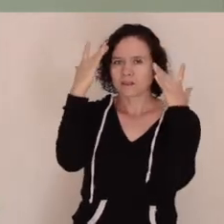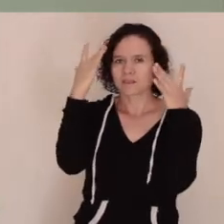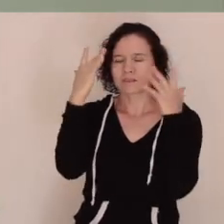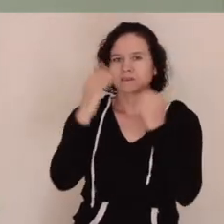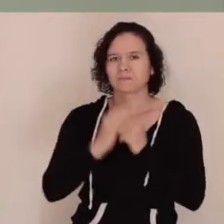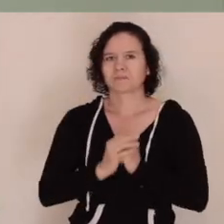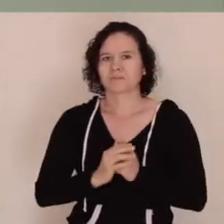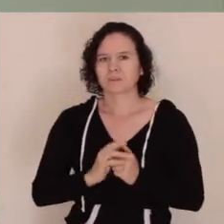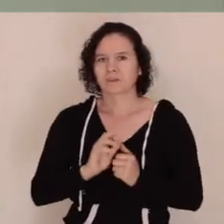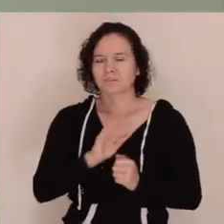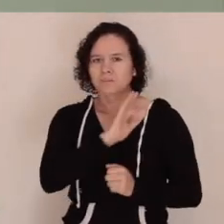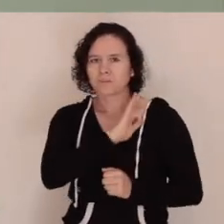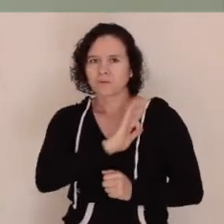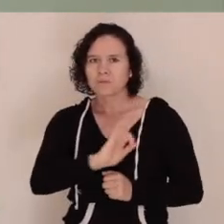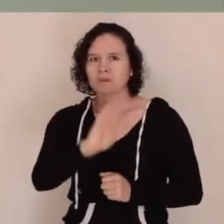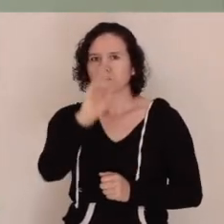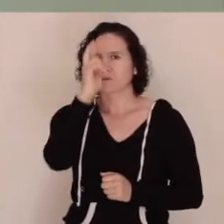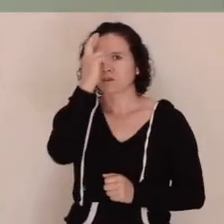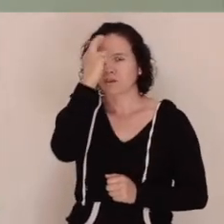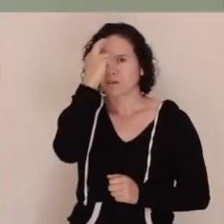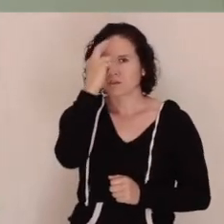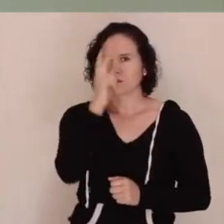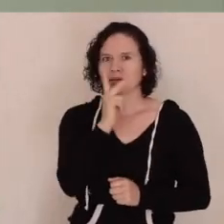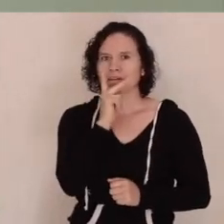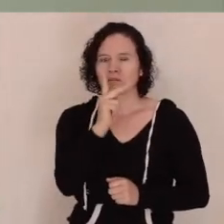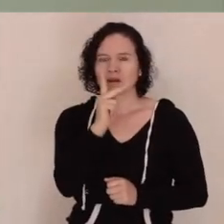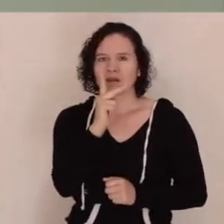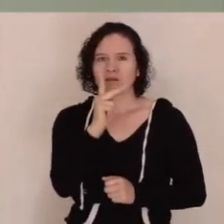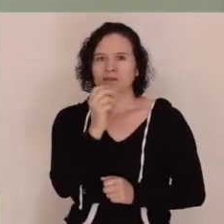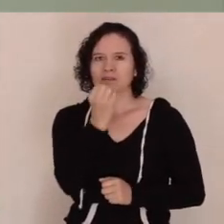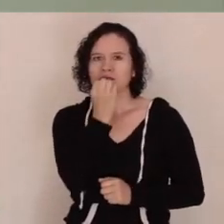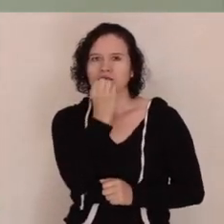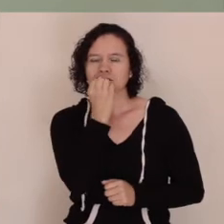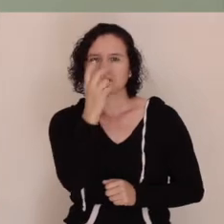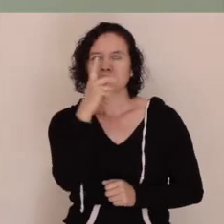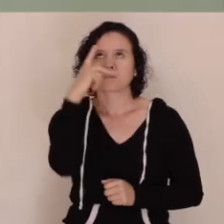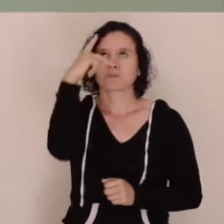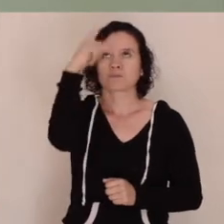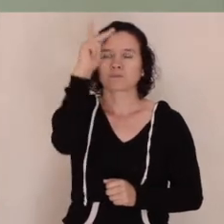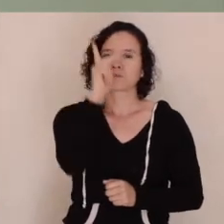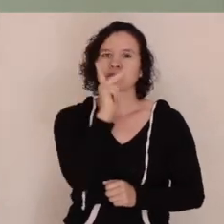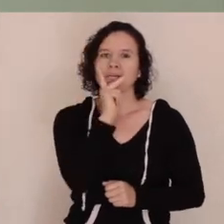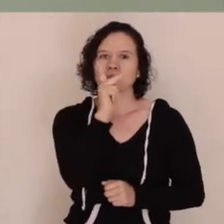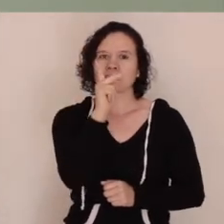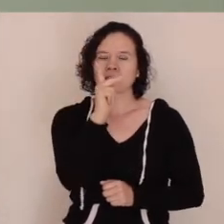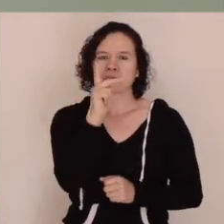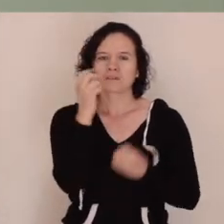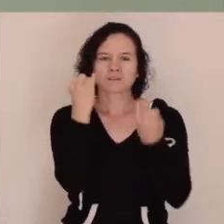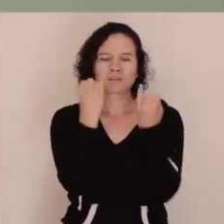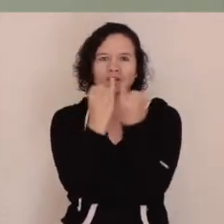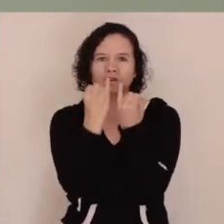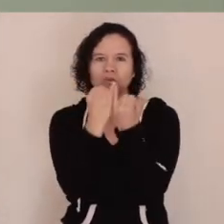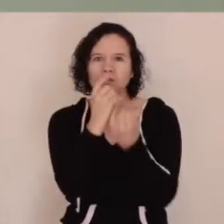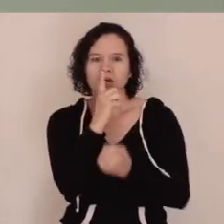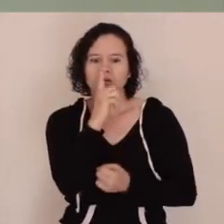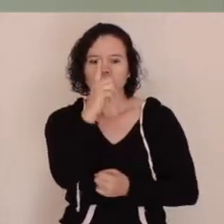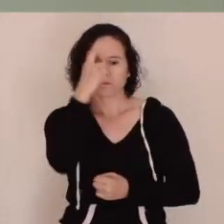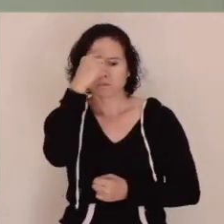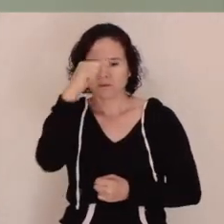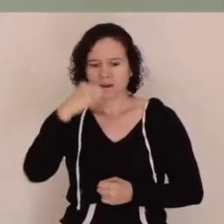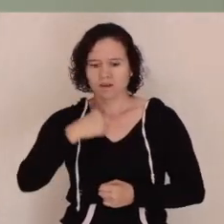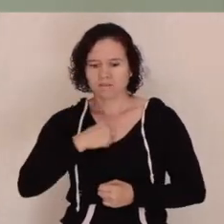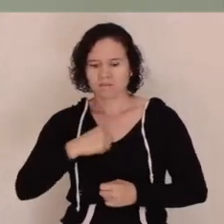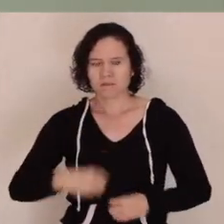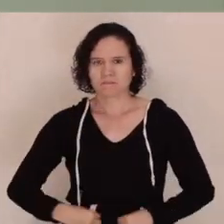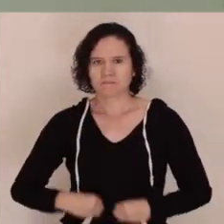Podemos incluso recordar aquella frase del Salmo 119, tus palabras, Señor, son lámpara para mis